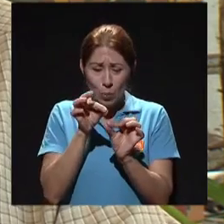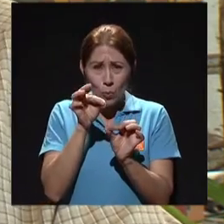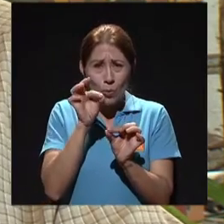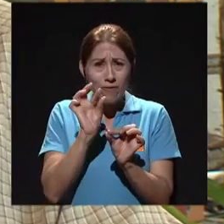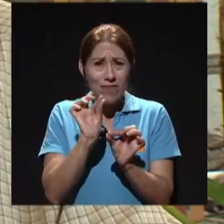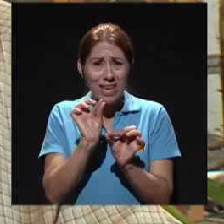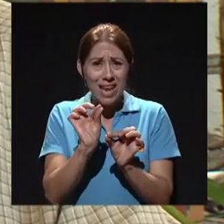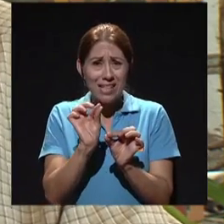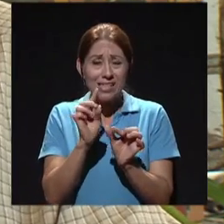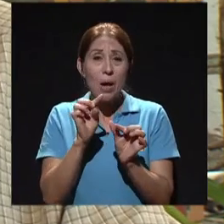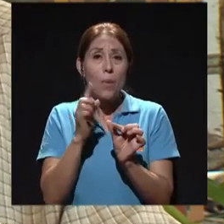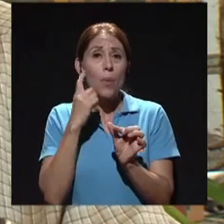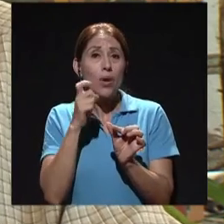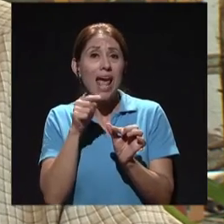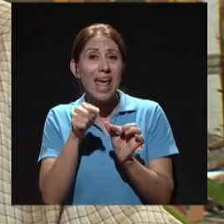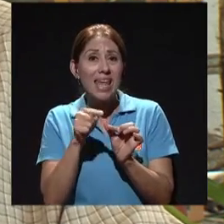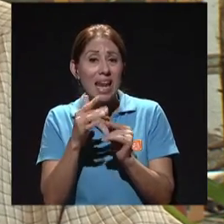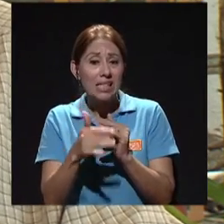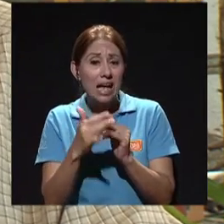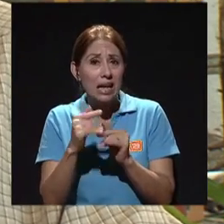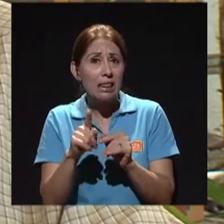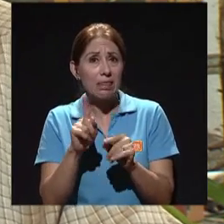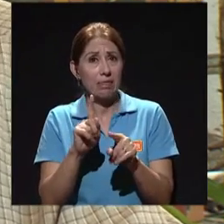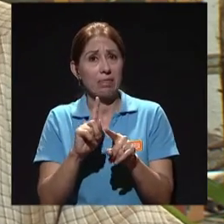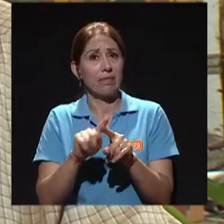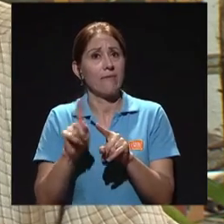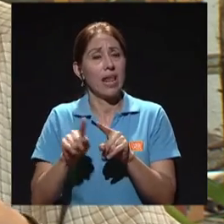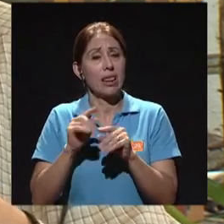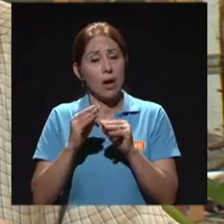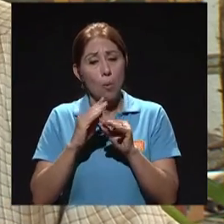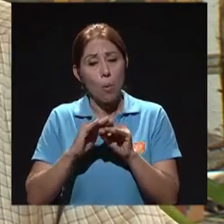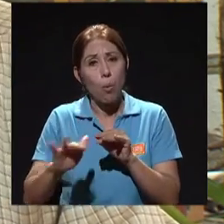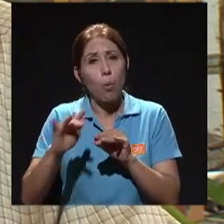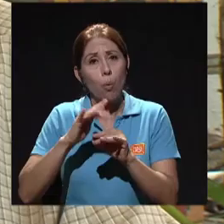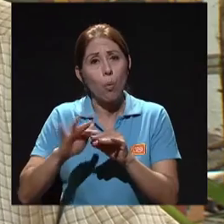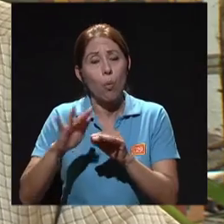La presión aquí es más baja de la sangre, entonces cuesta más.